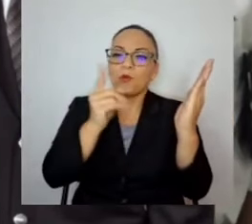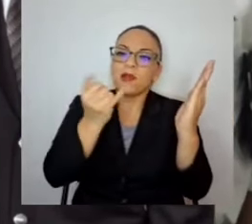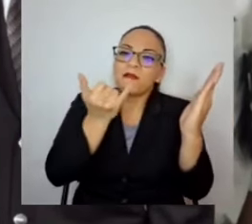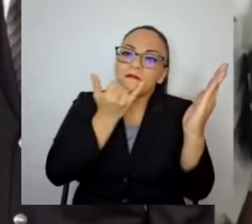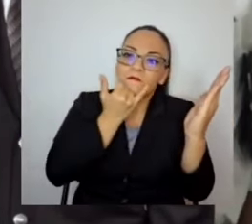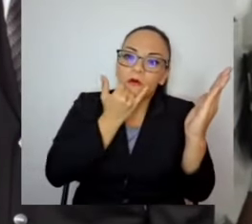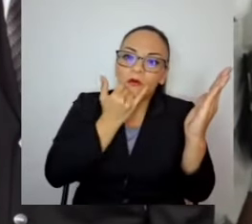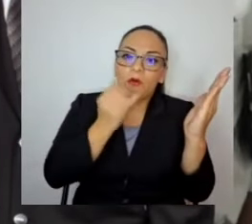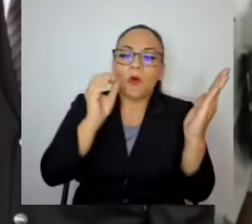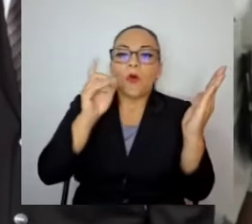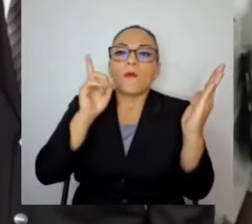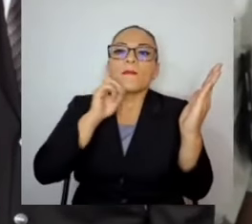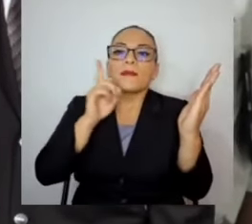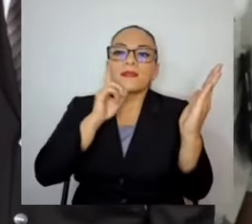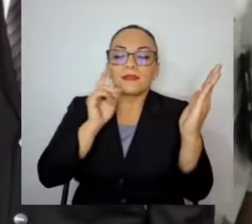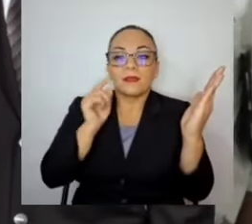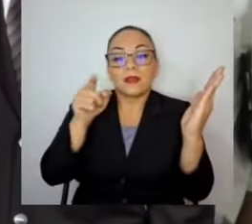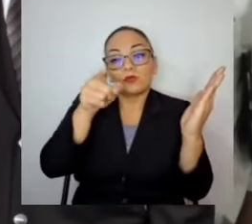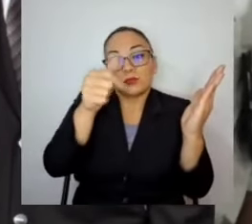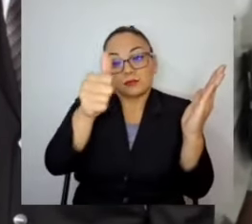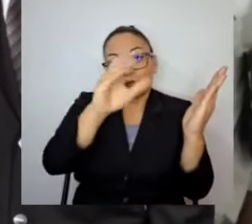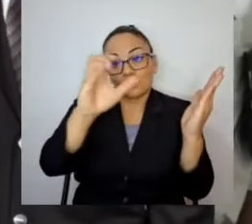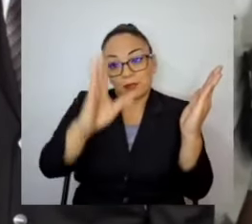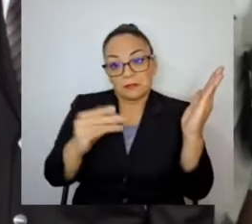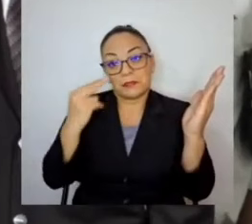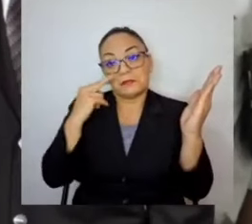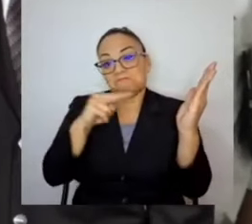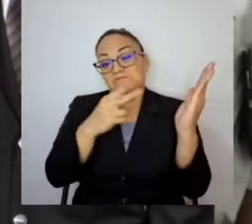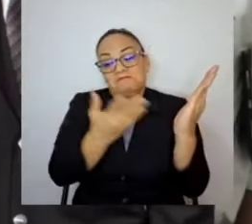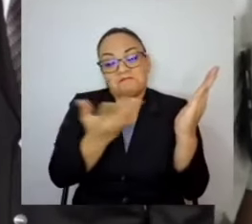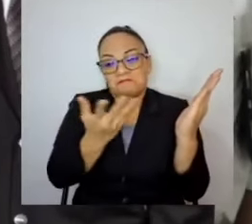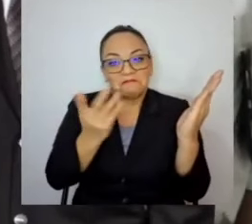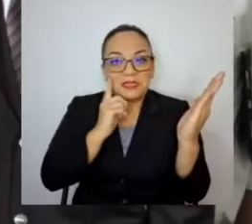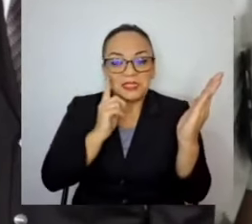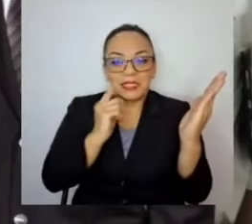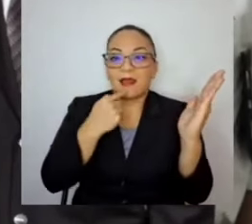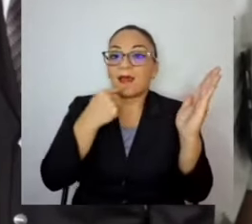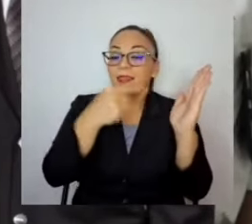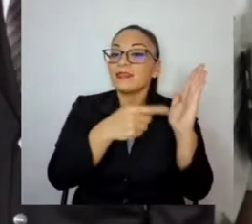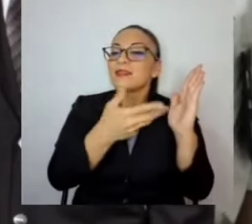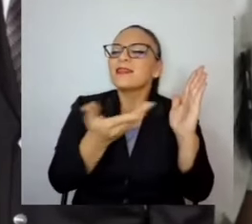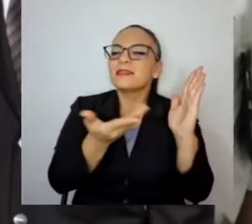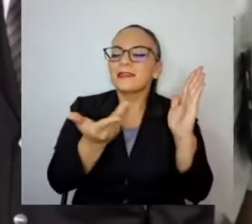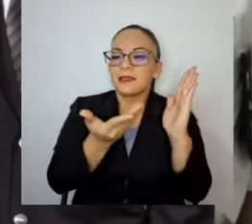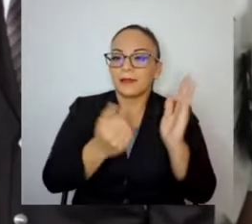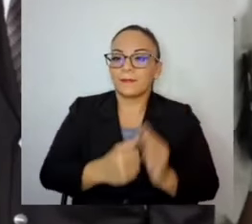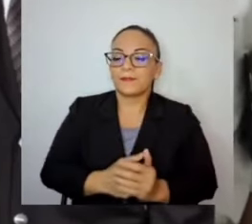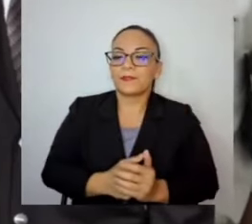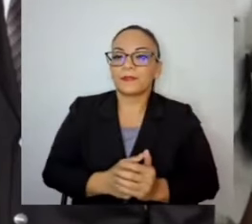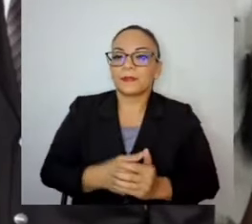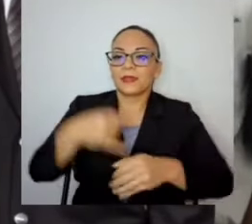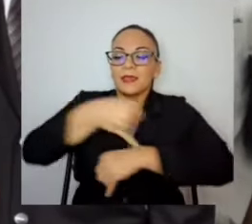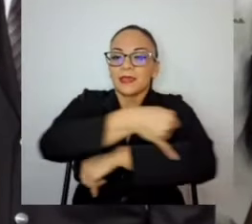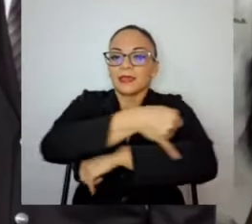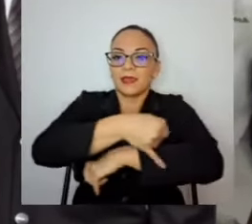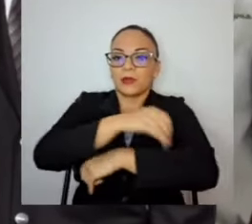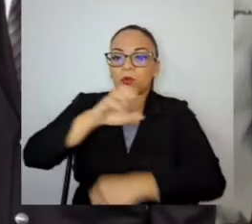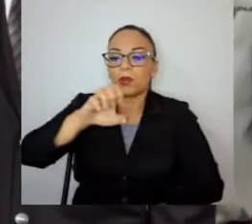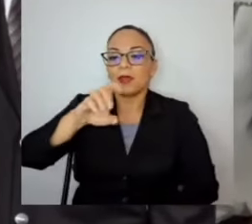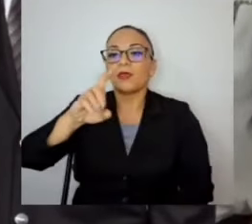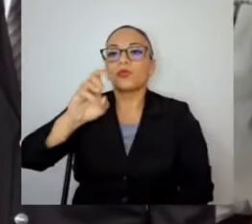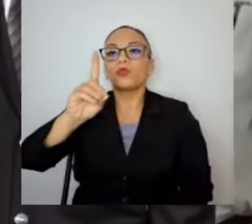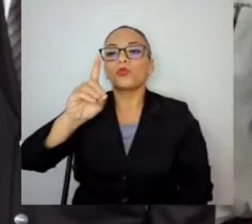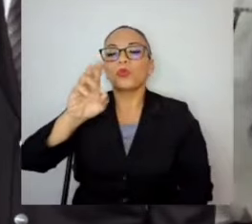mentira, juzguen ustedes costarricenses, diciendo que el ingeniero Eduardo Barquero,